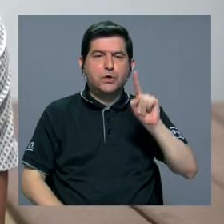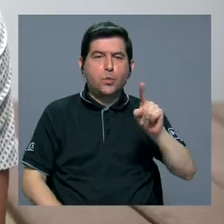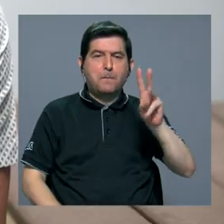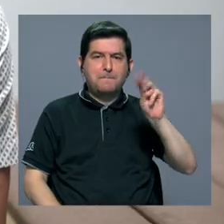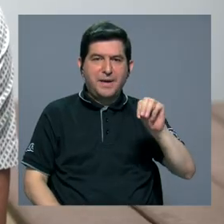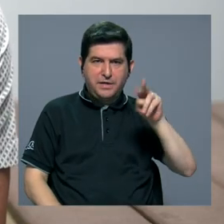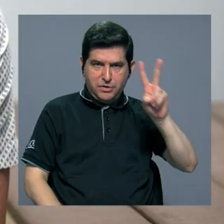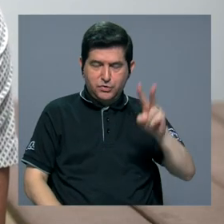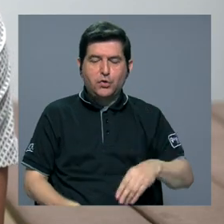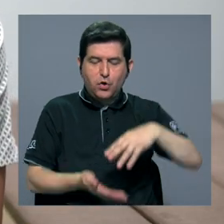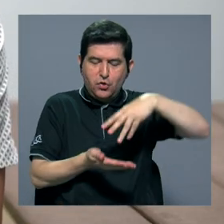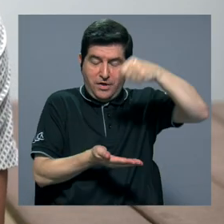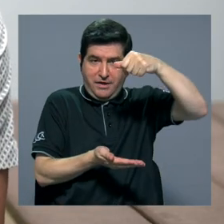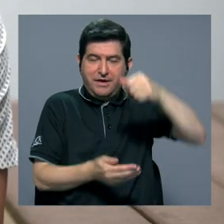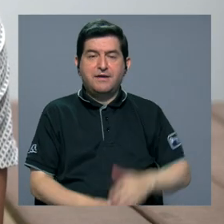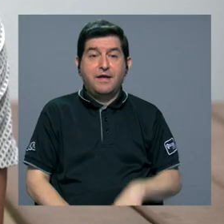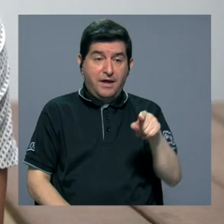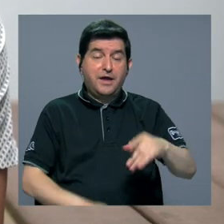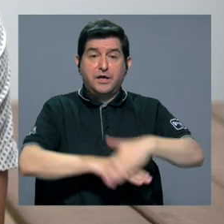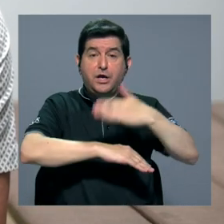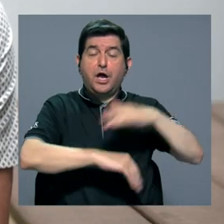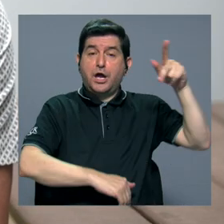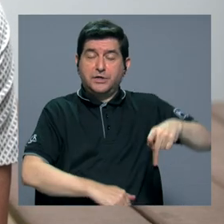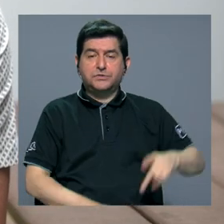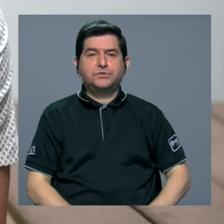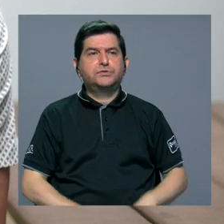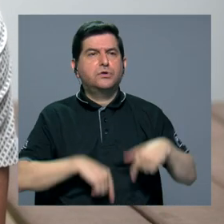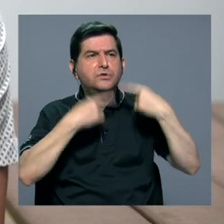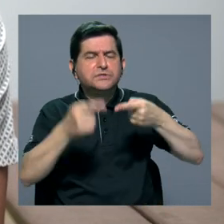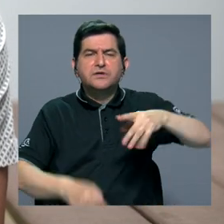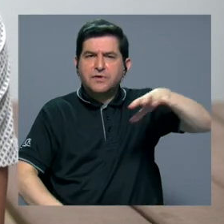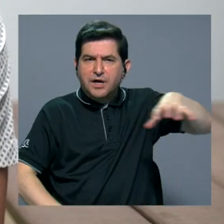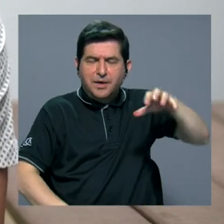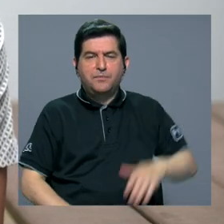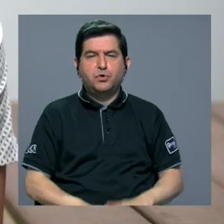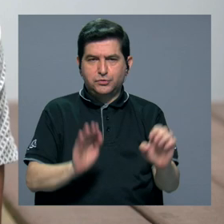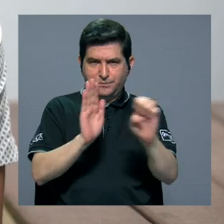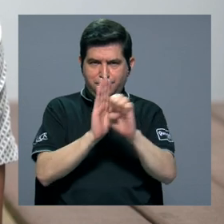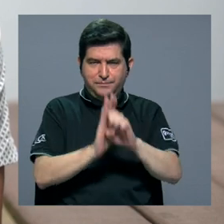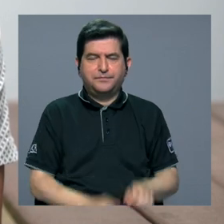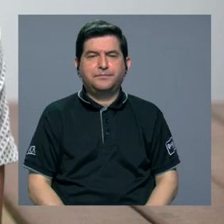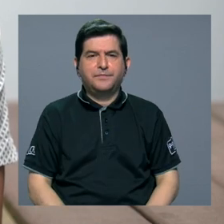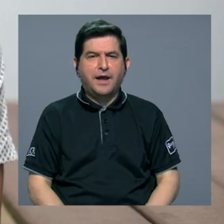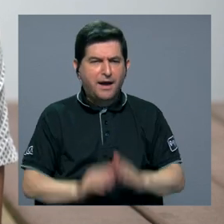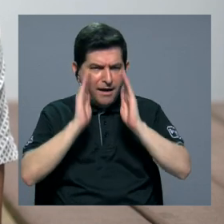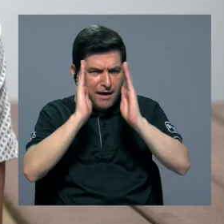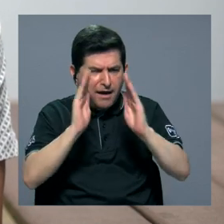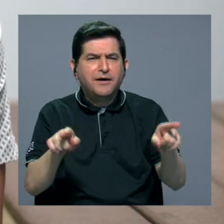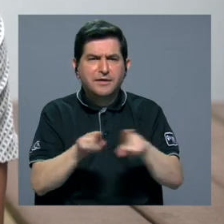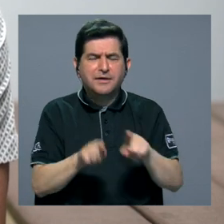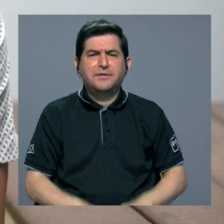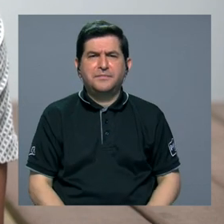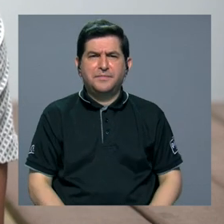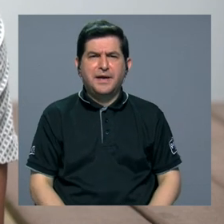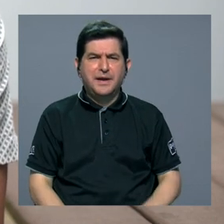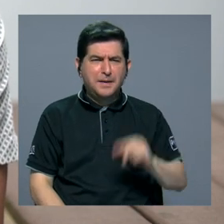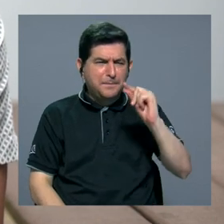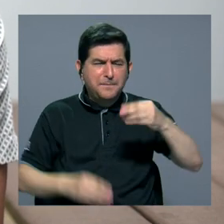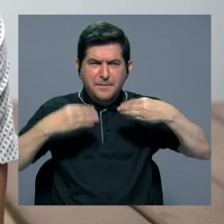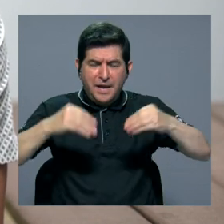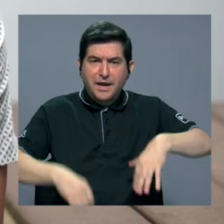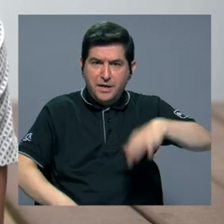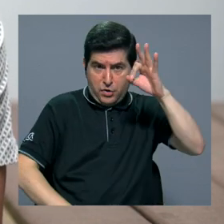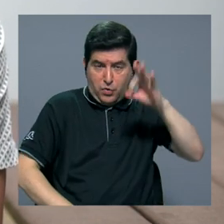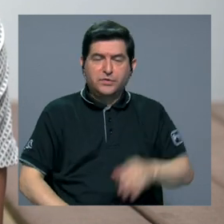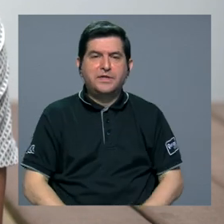cuadrado de arena. Es una costa pacífica. Si nos vamos a la Costa Caribe, por ejemplo, nos llama la atención también la cantidad de microplásticos